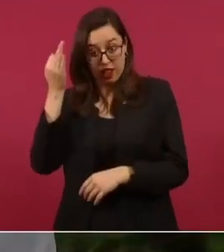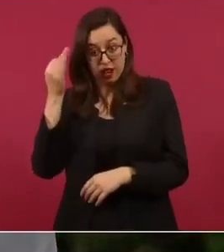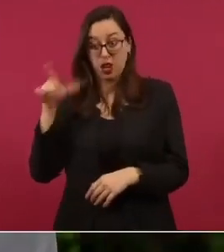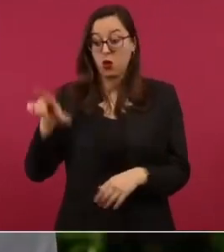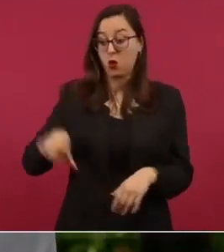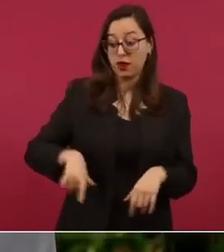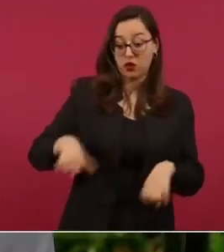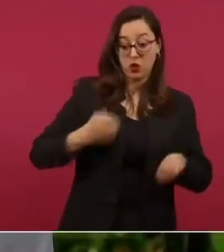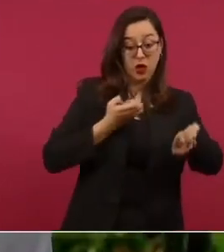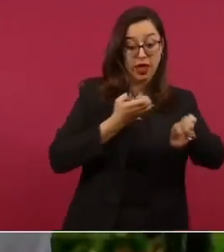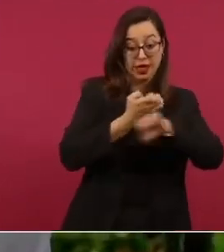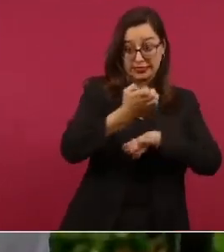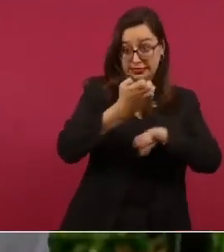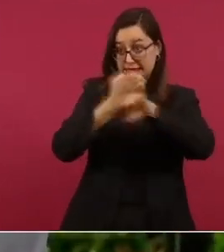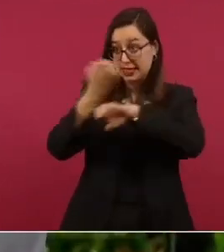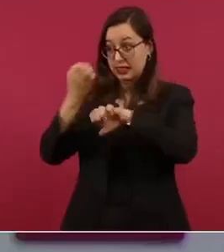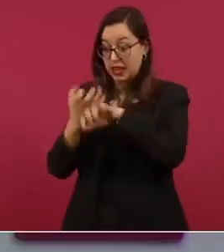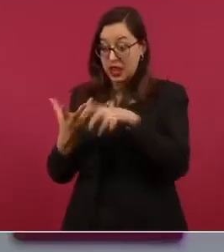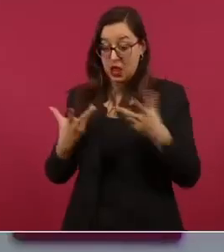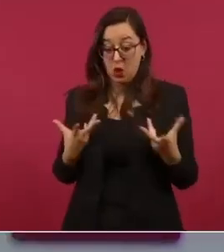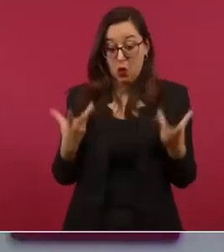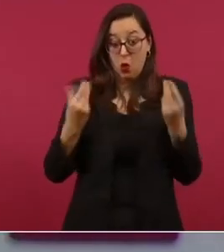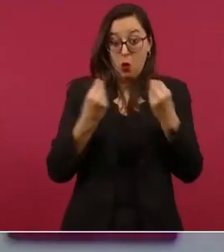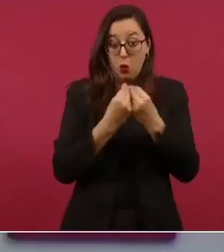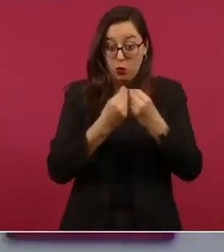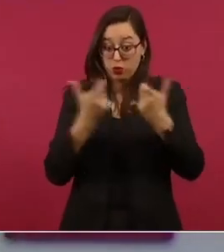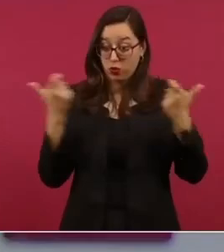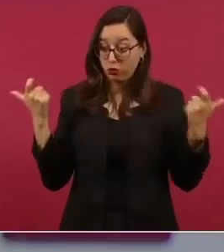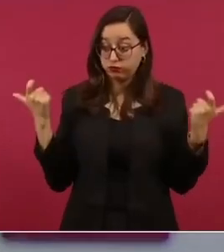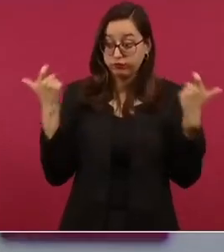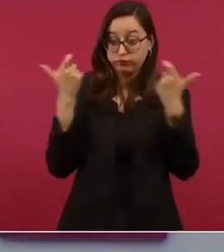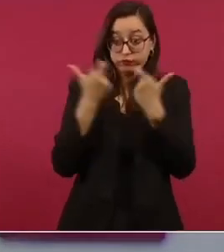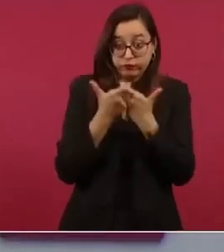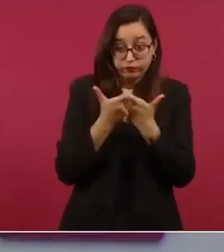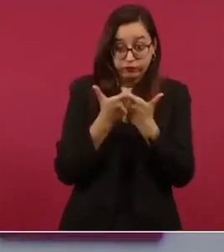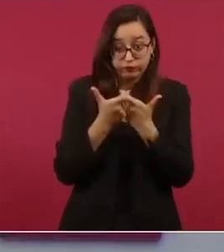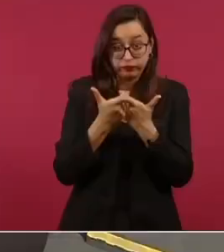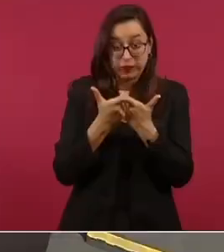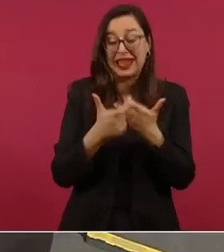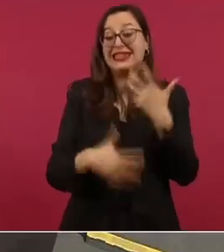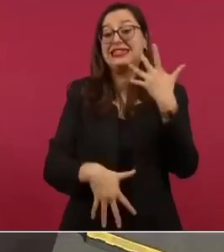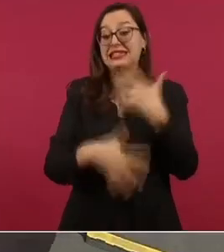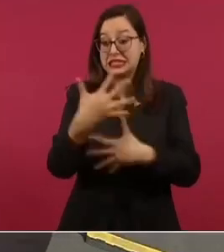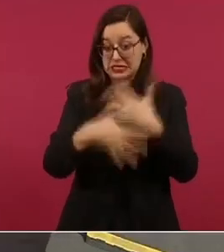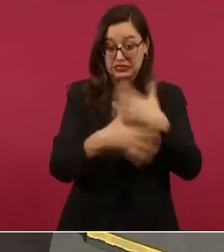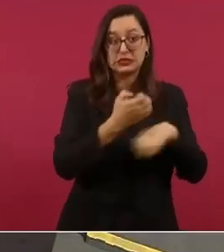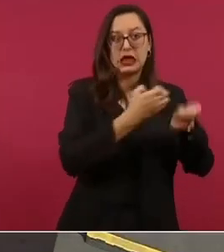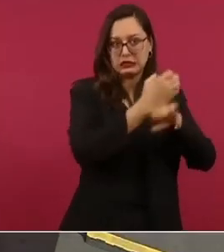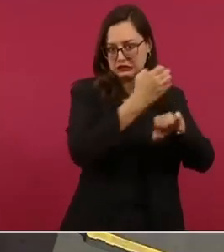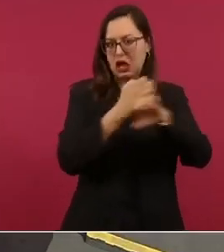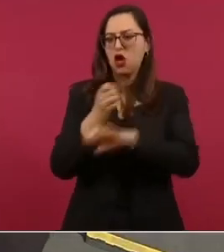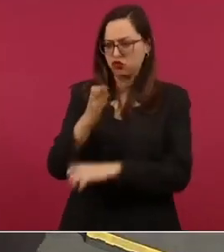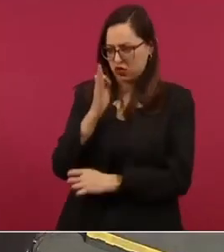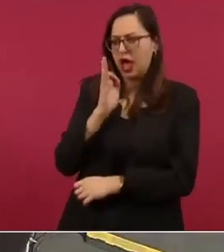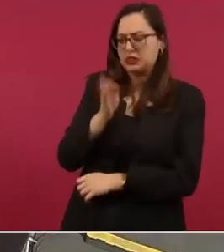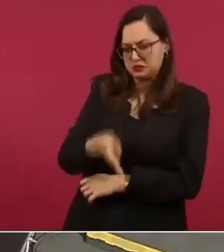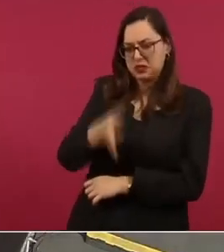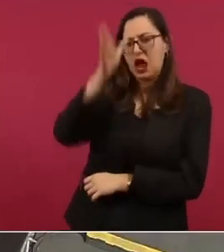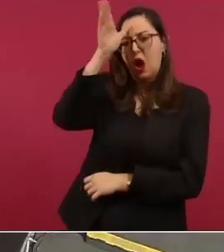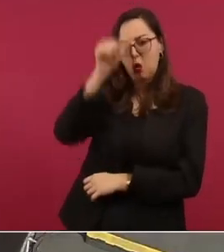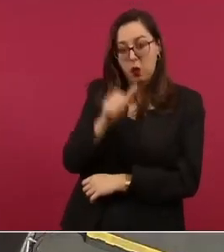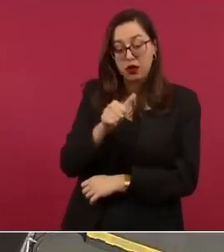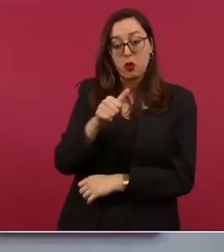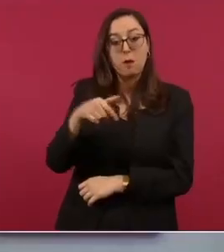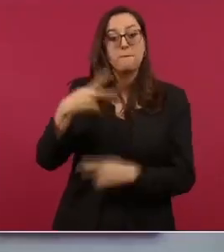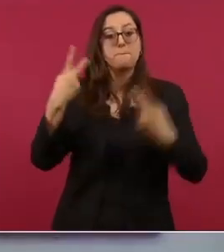de los gobiernos estatales de 15 gobiernos estatales este apoyo ya